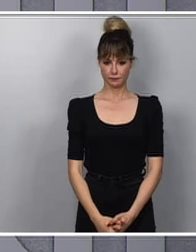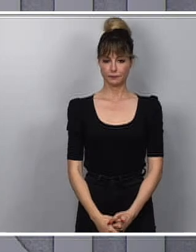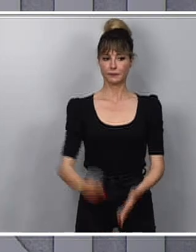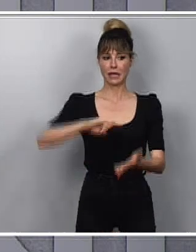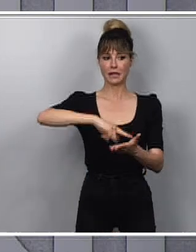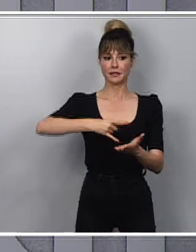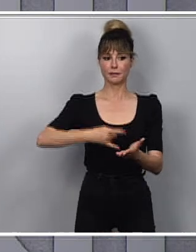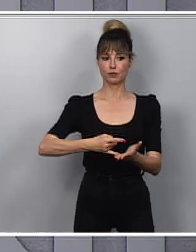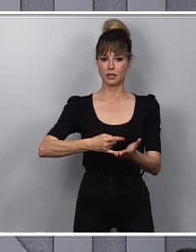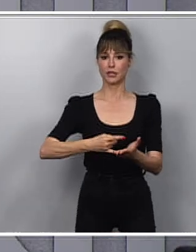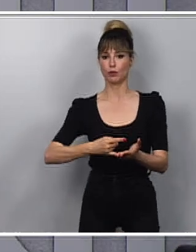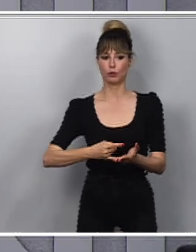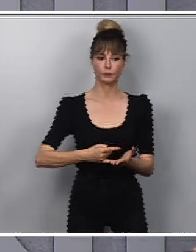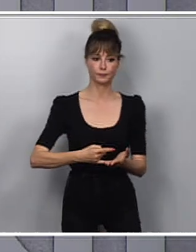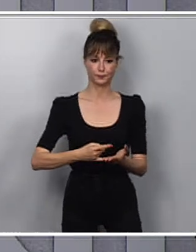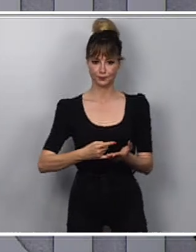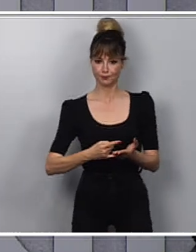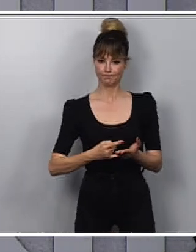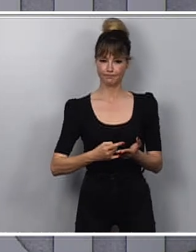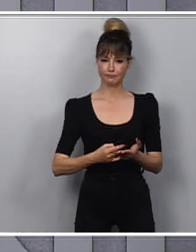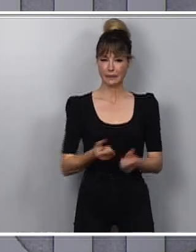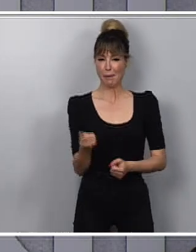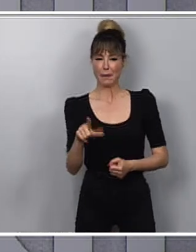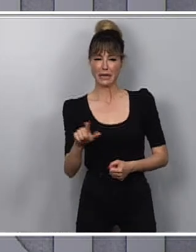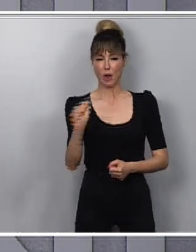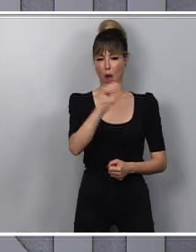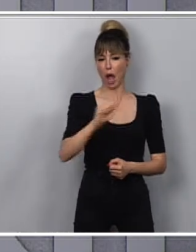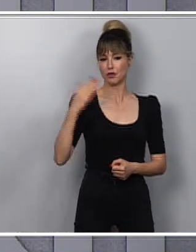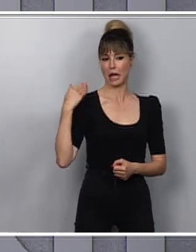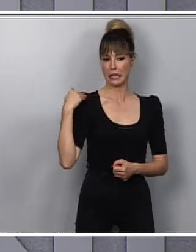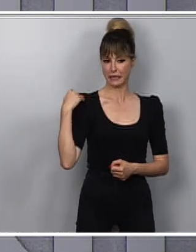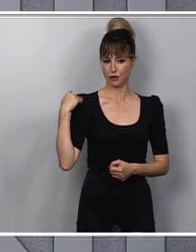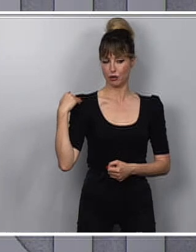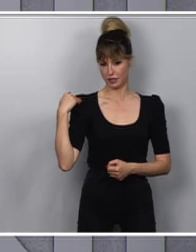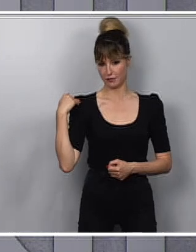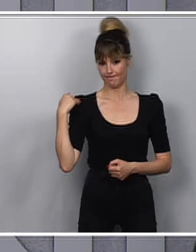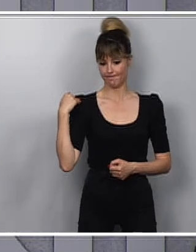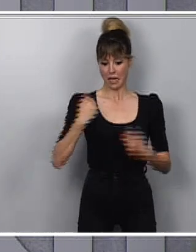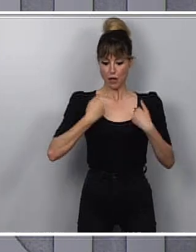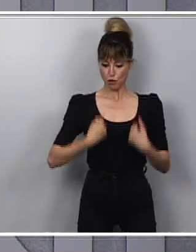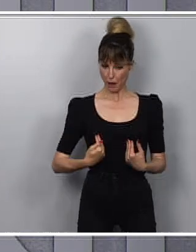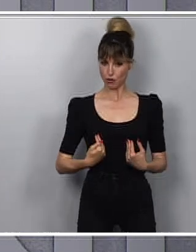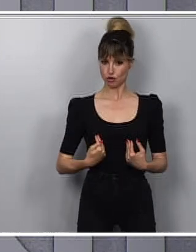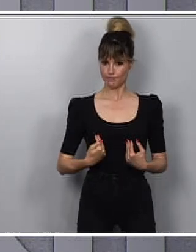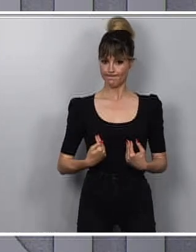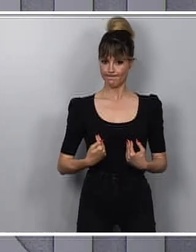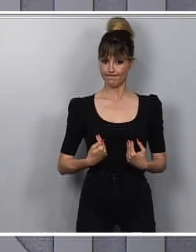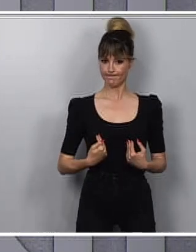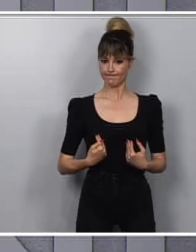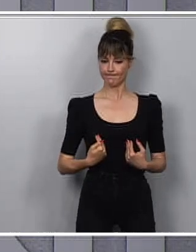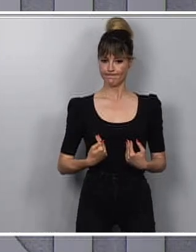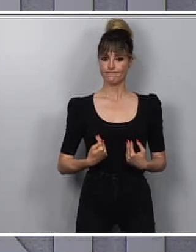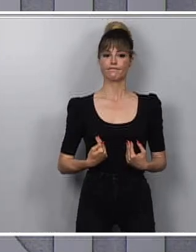dispositivo estatal previsto es similar al de los años anteriores y, en cuanto a medios humanos, está formado principalmente